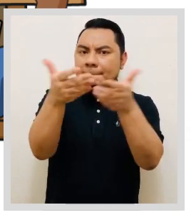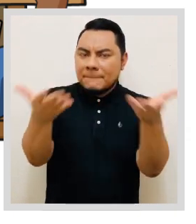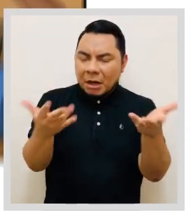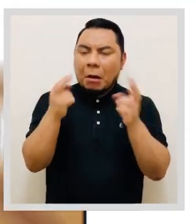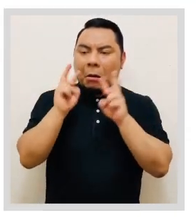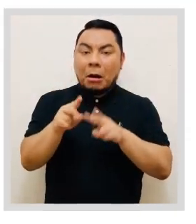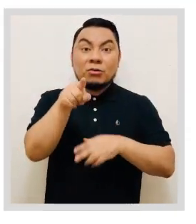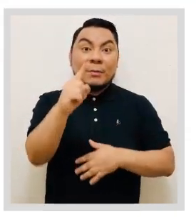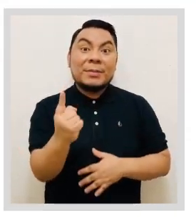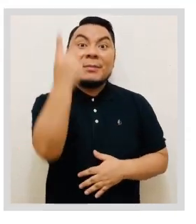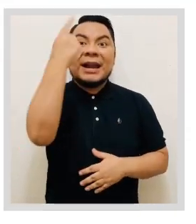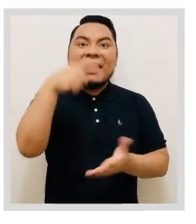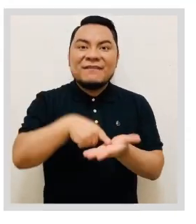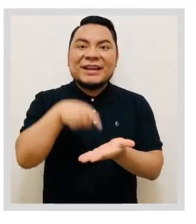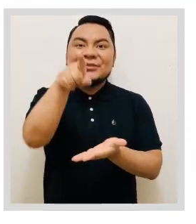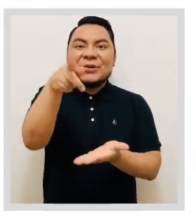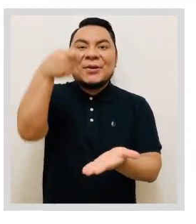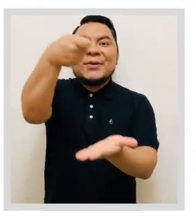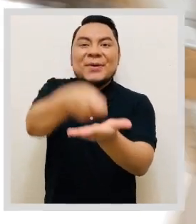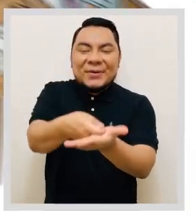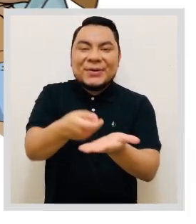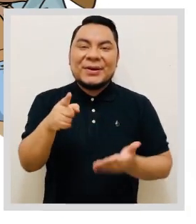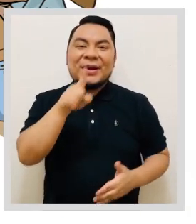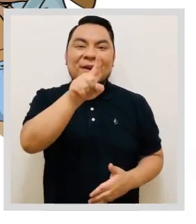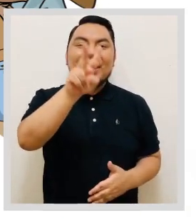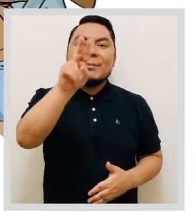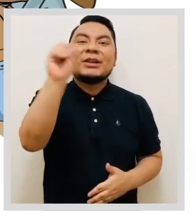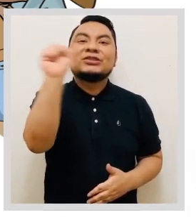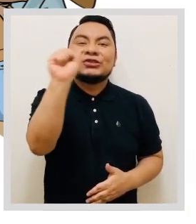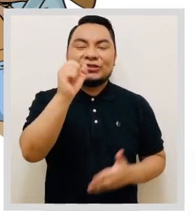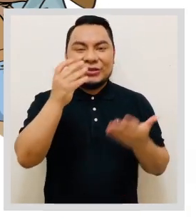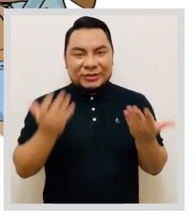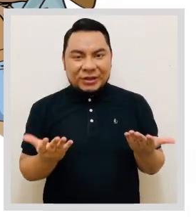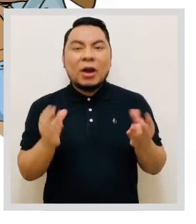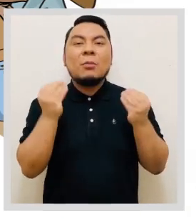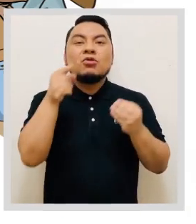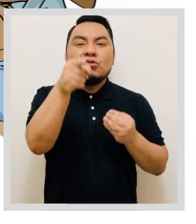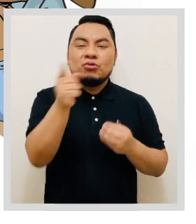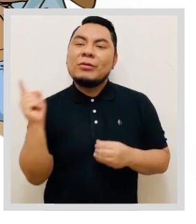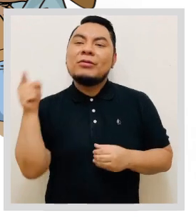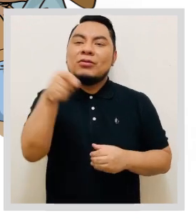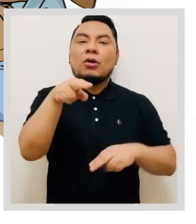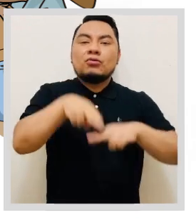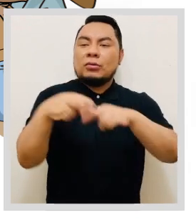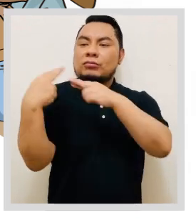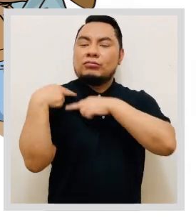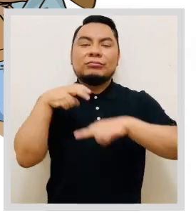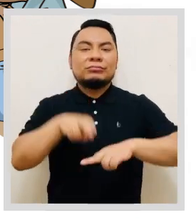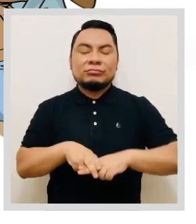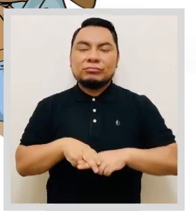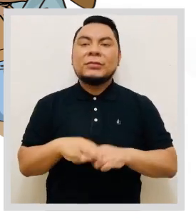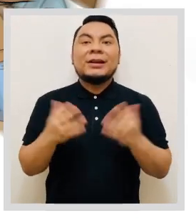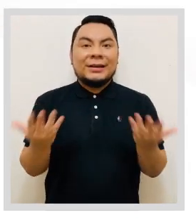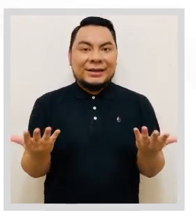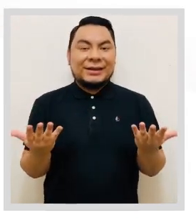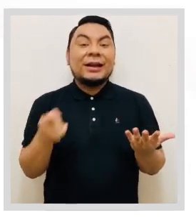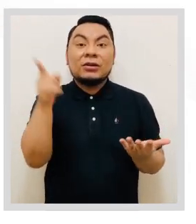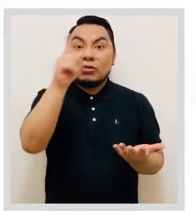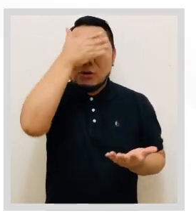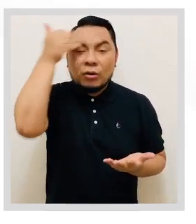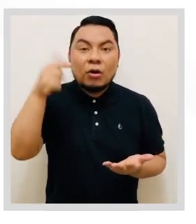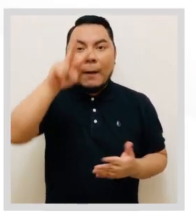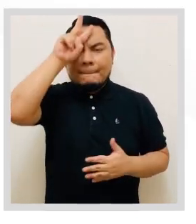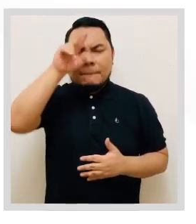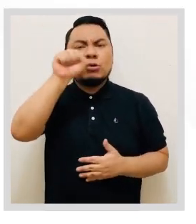sufragio y por primera vez recibirás un incentivo económico de 120 soles por cumplir con tu deber cívico. No